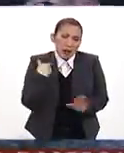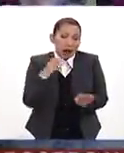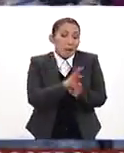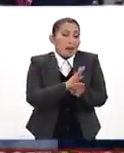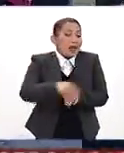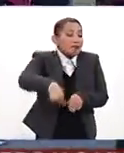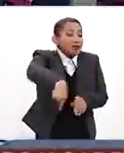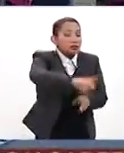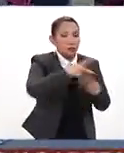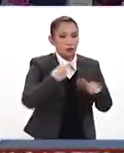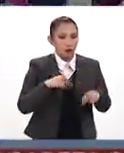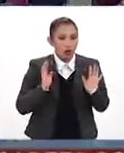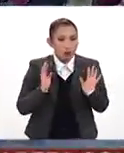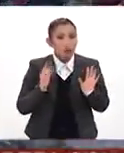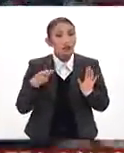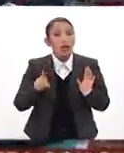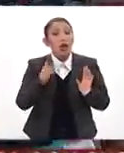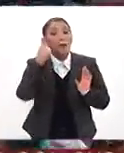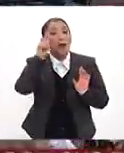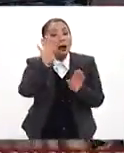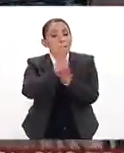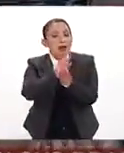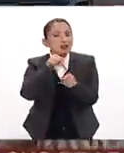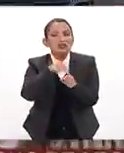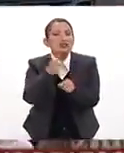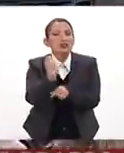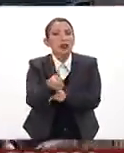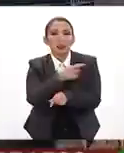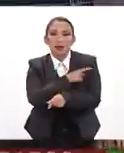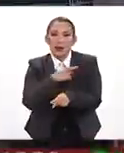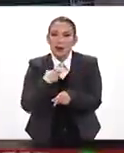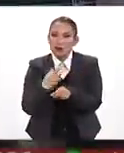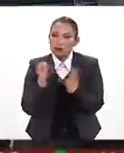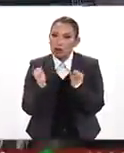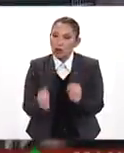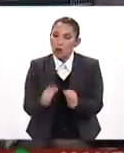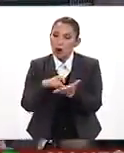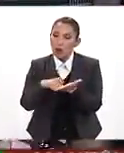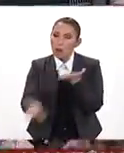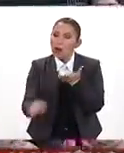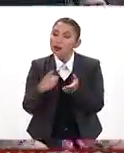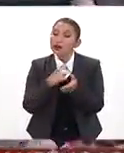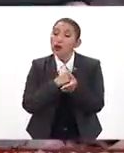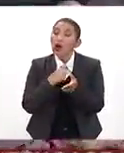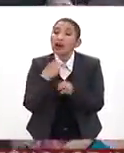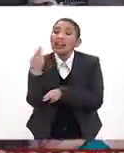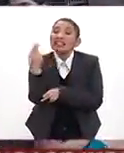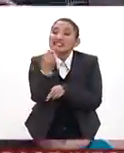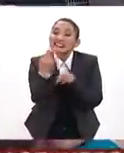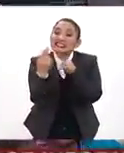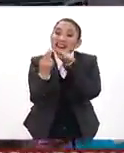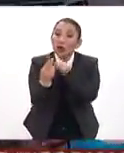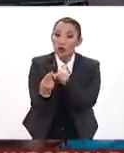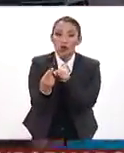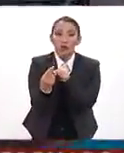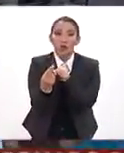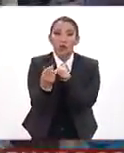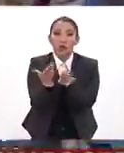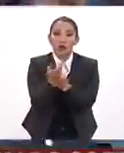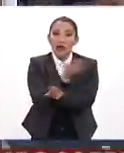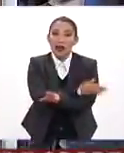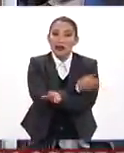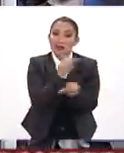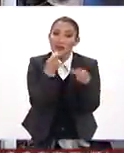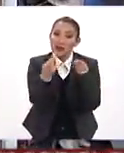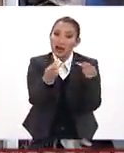beneficio de las personas. Pero para que sea en beneficio de las personas, tenemos que estar seguros de que estamos comprando solamente lo que necesitamos. Es decir, prever con